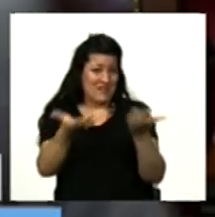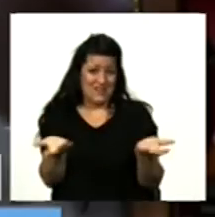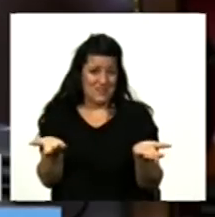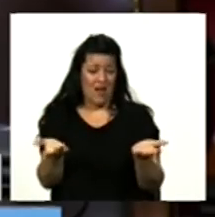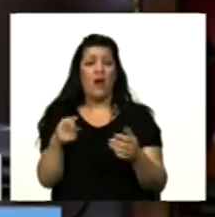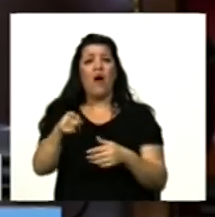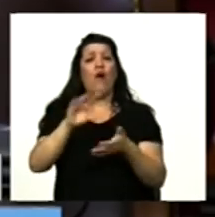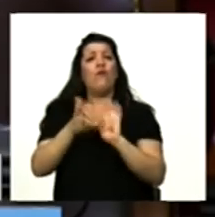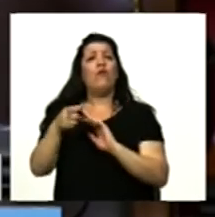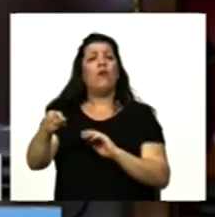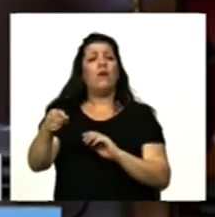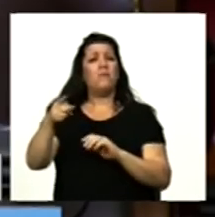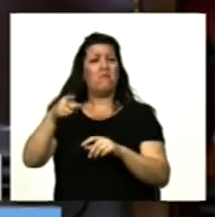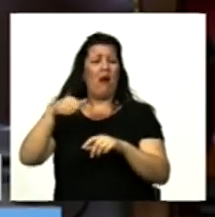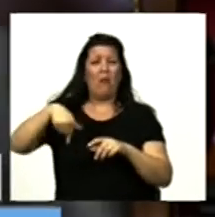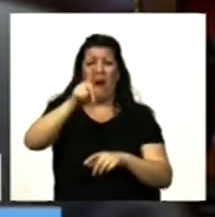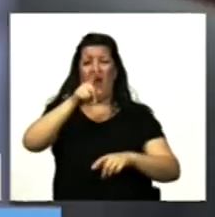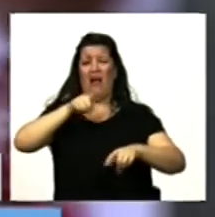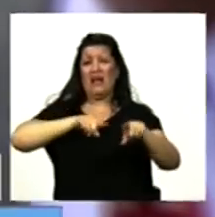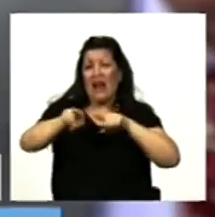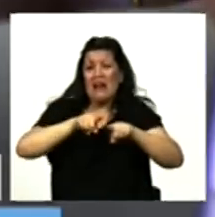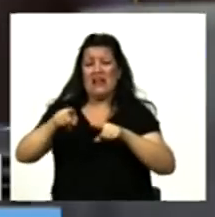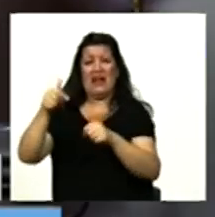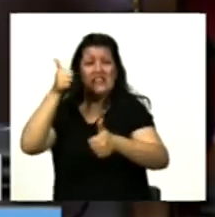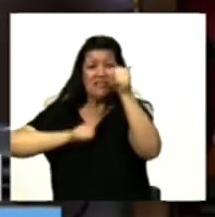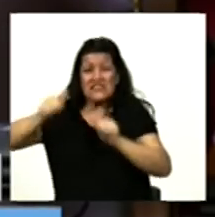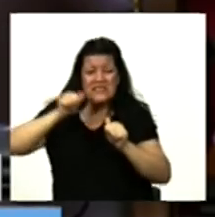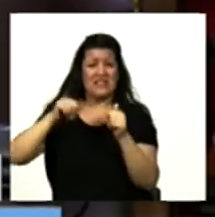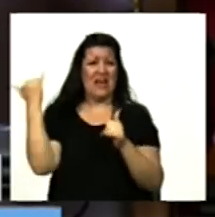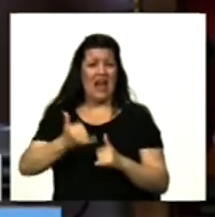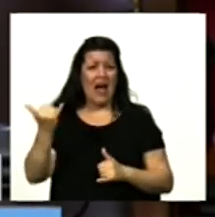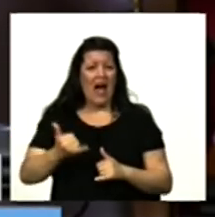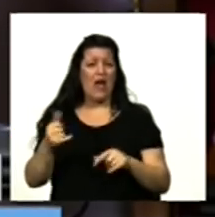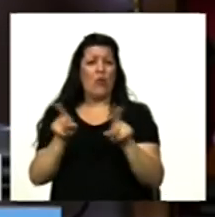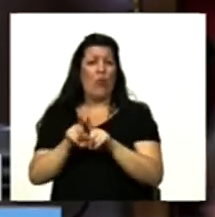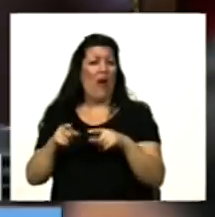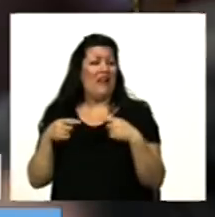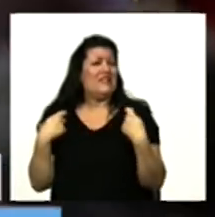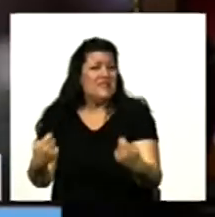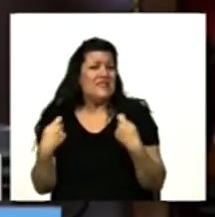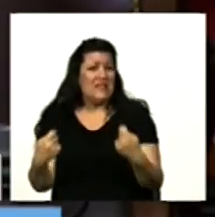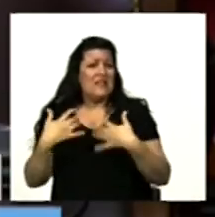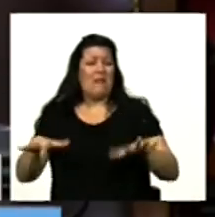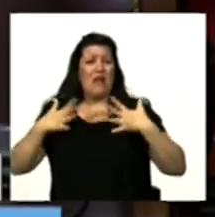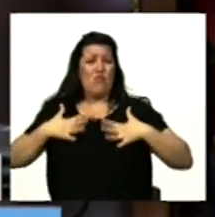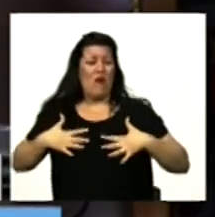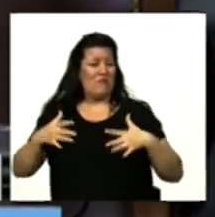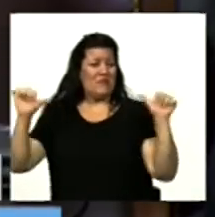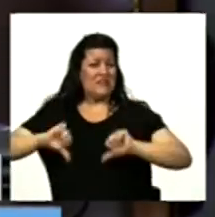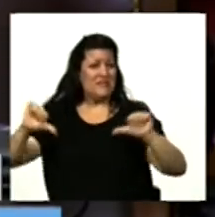sometidos a carreras, sufren lesiones constantes, un gran desgaste dentro de sus organismos,